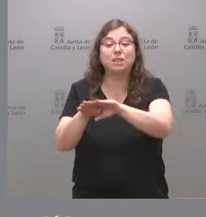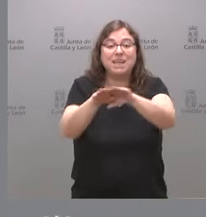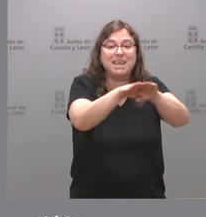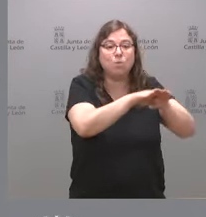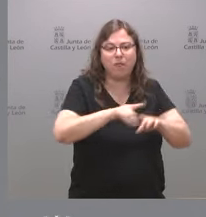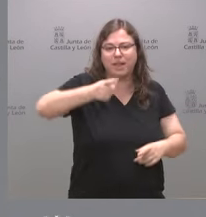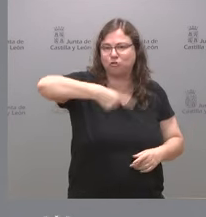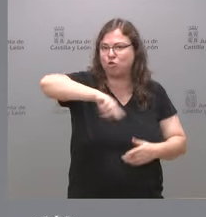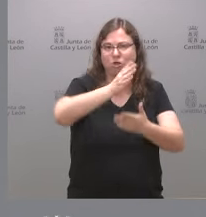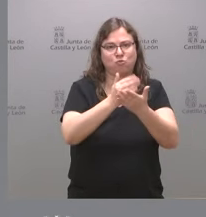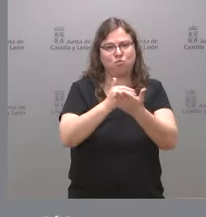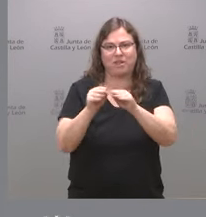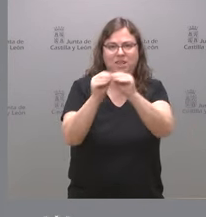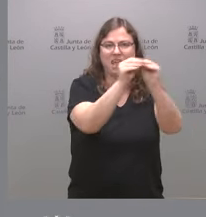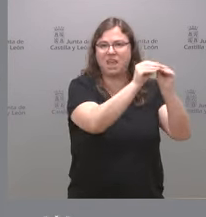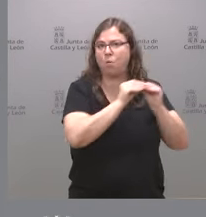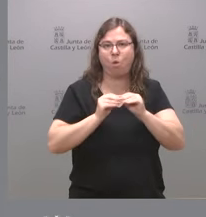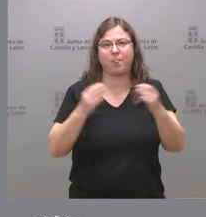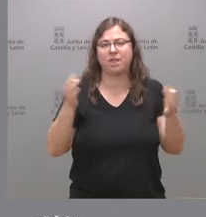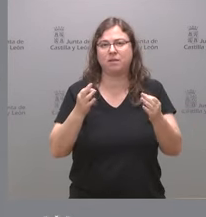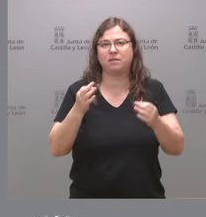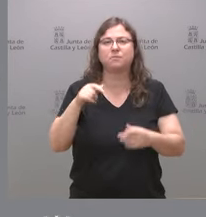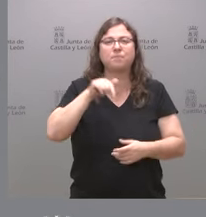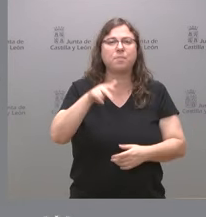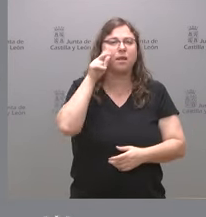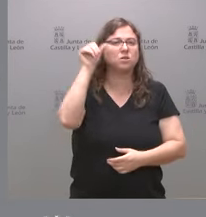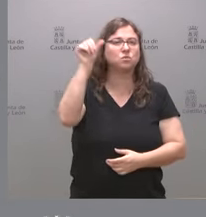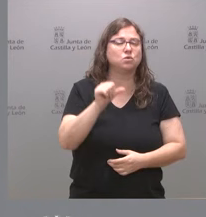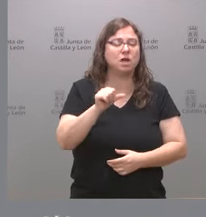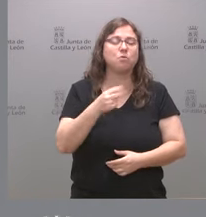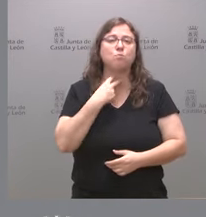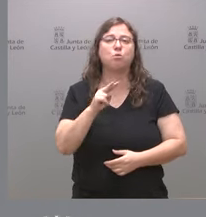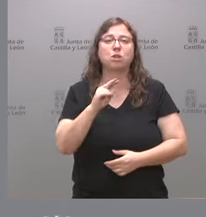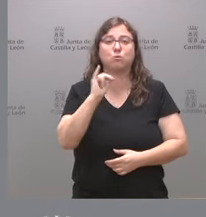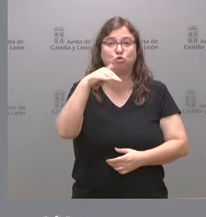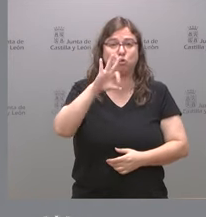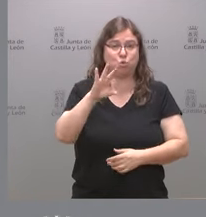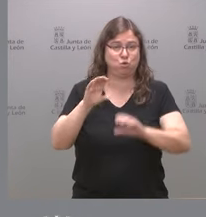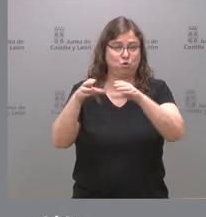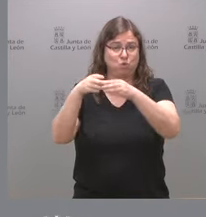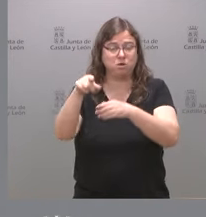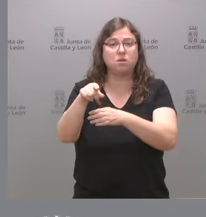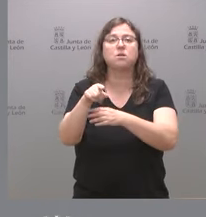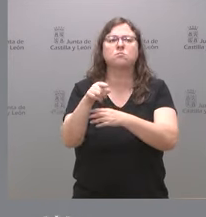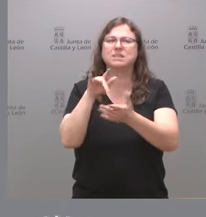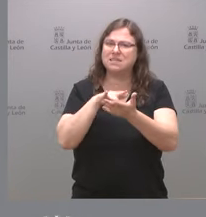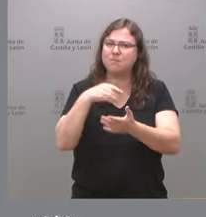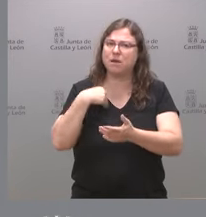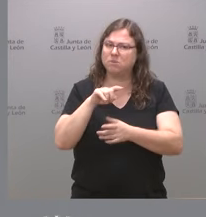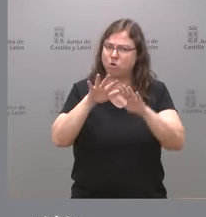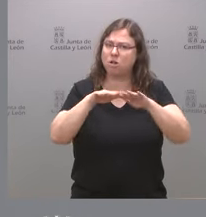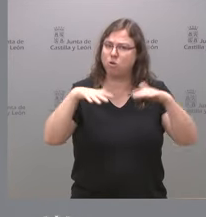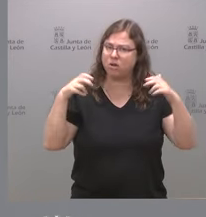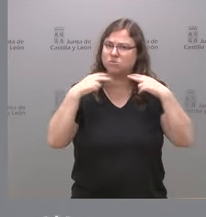autónomas. Oíamos a la portavoz de Junts, precisamente en relación con este asunto, y creo que fue en el propio Congreso de los